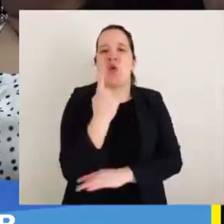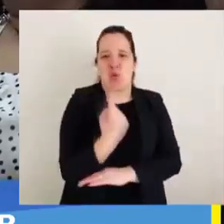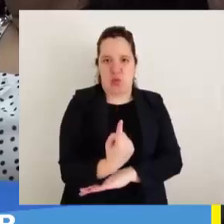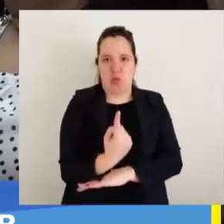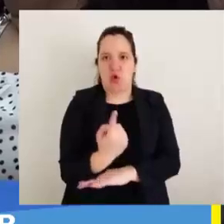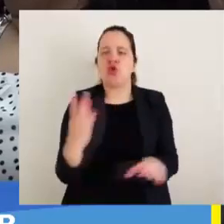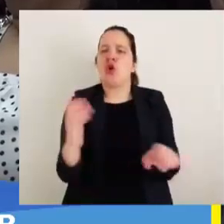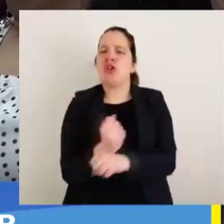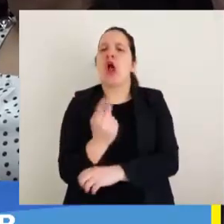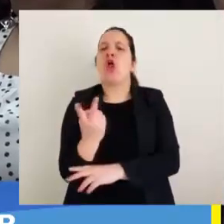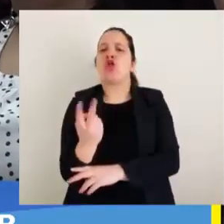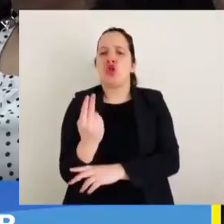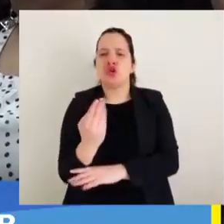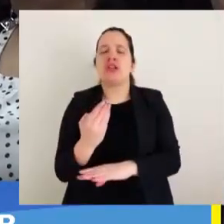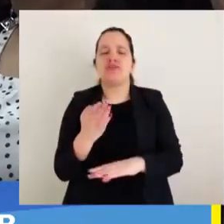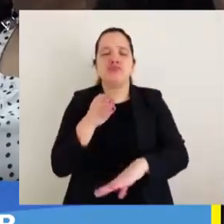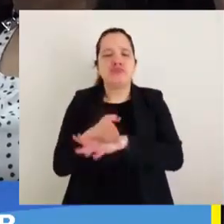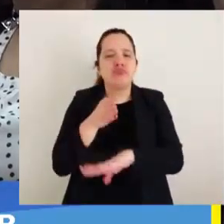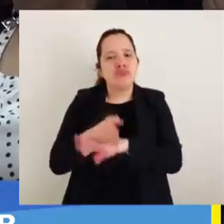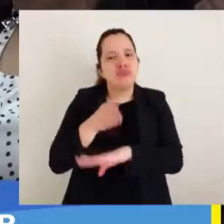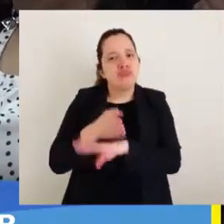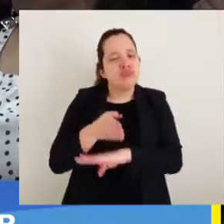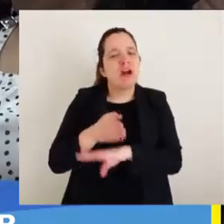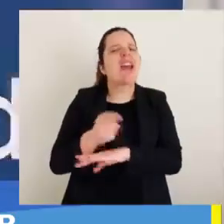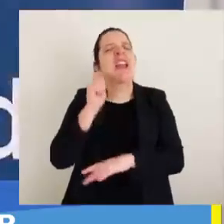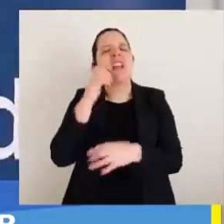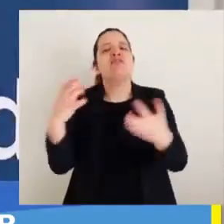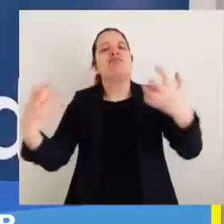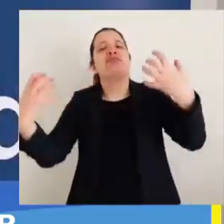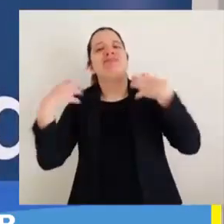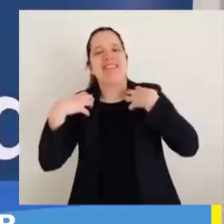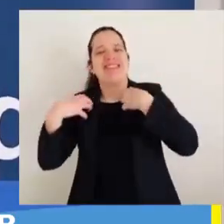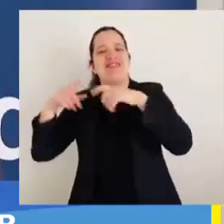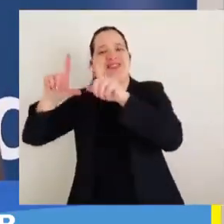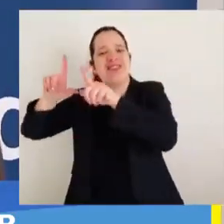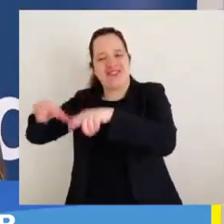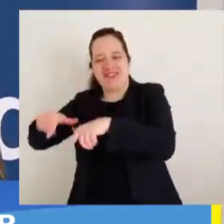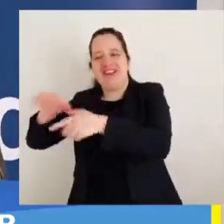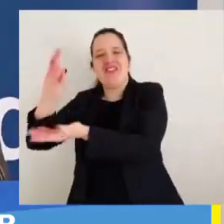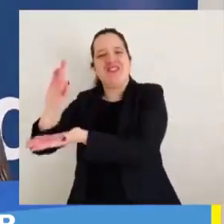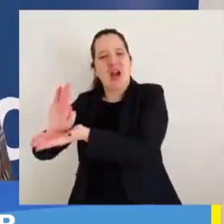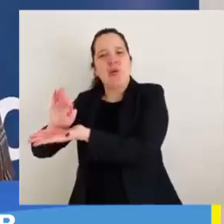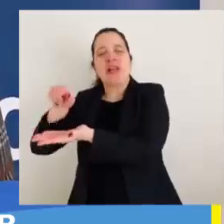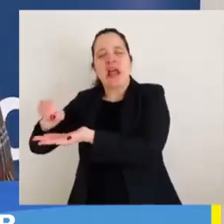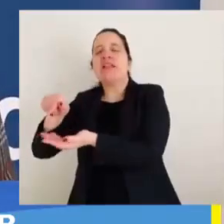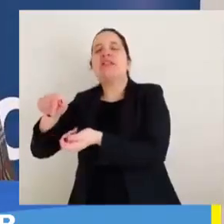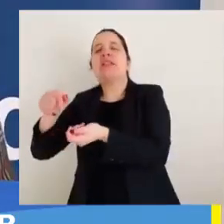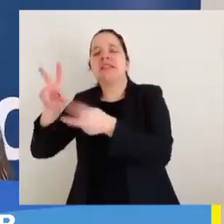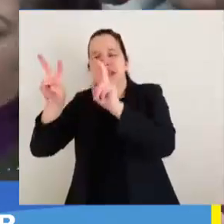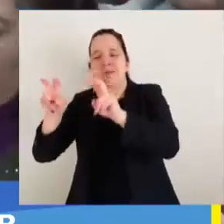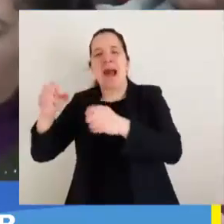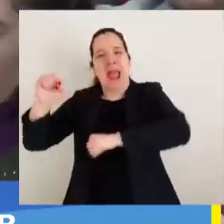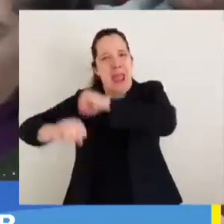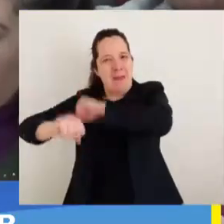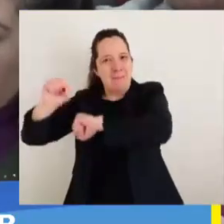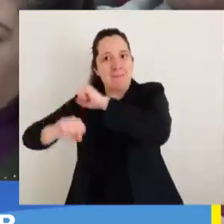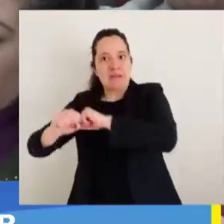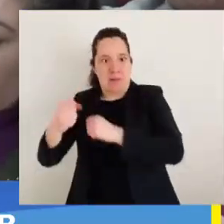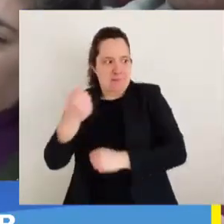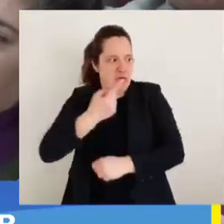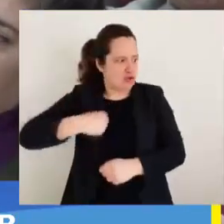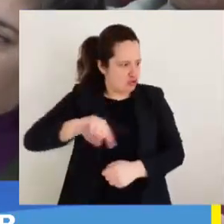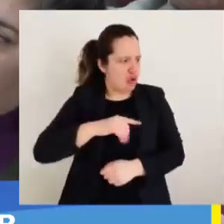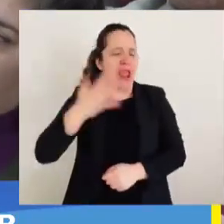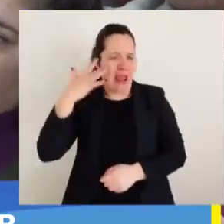sesiones presenciales y digitales, dictadas por alumnos de la Facultad de Ciencias Empresariales de la Casa de Estudios Superiores. Bueno, para